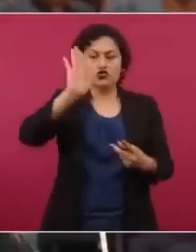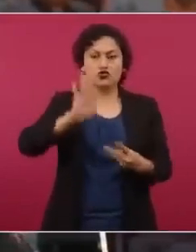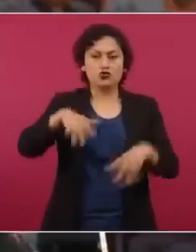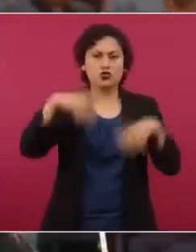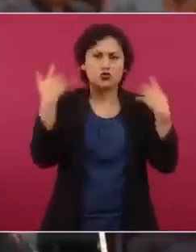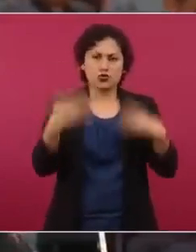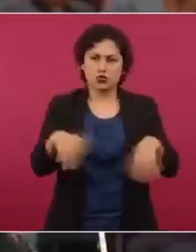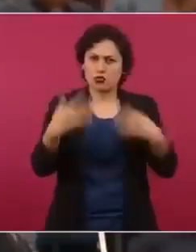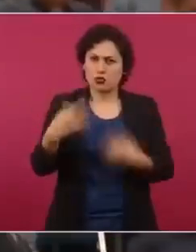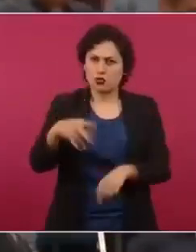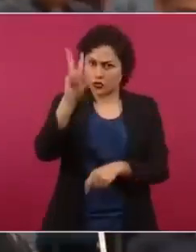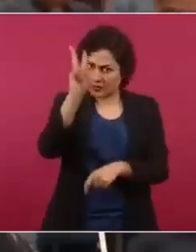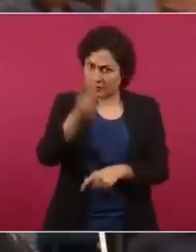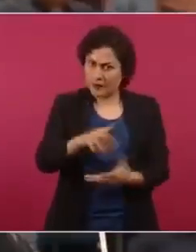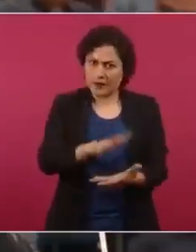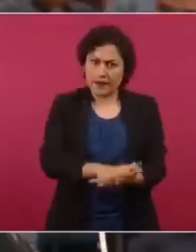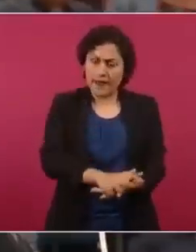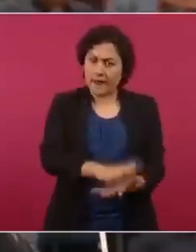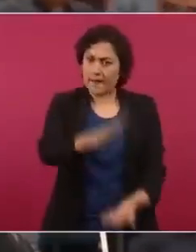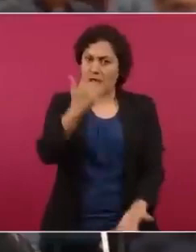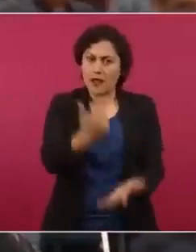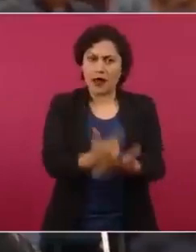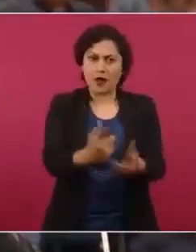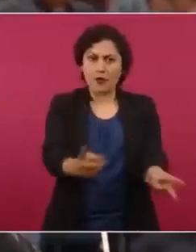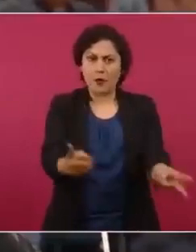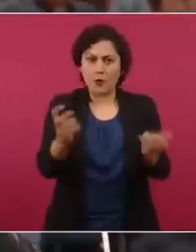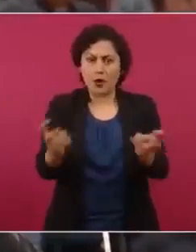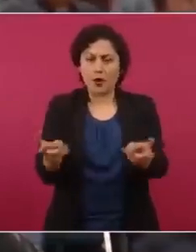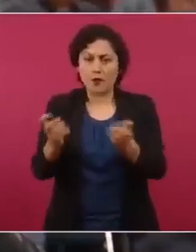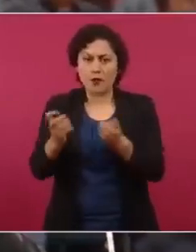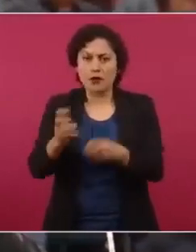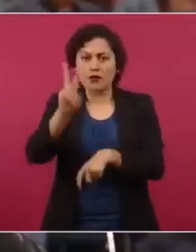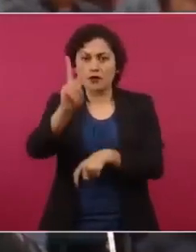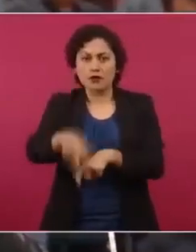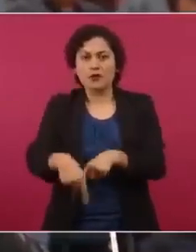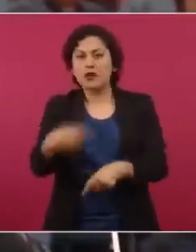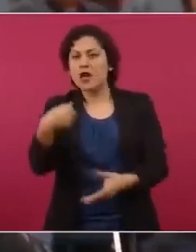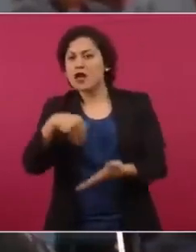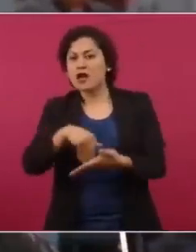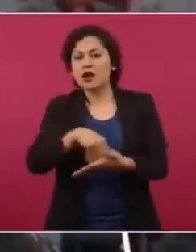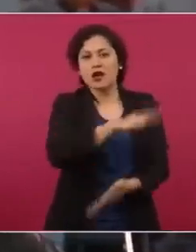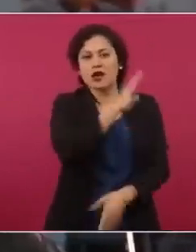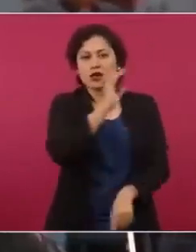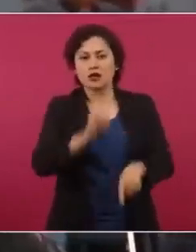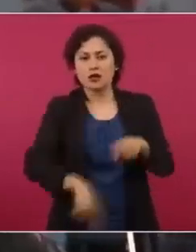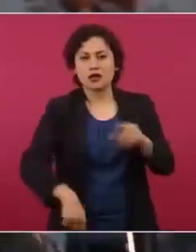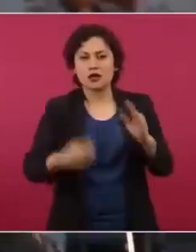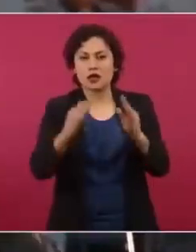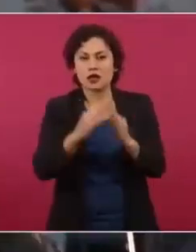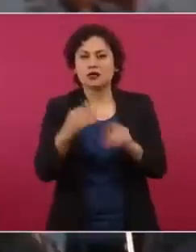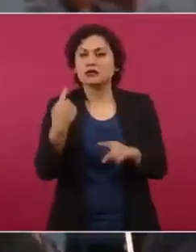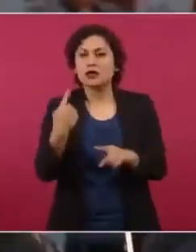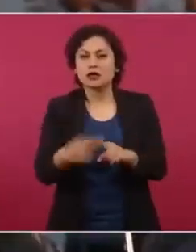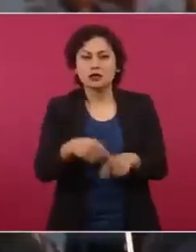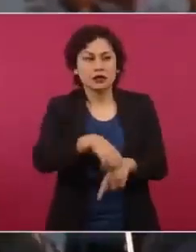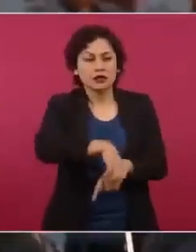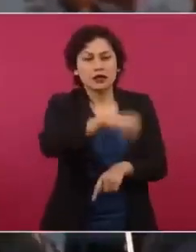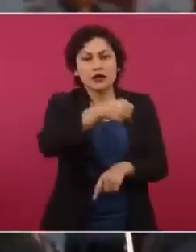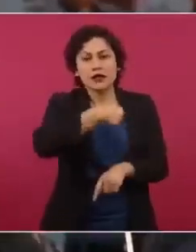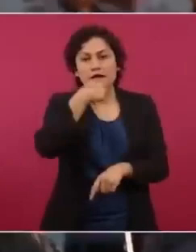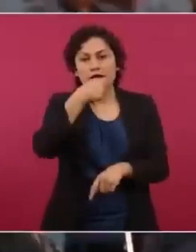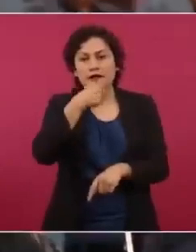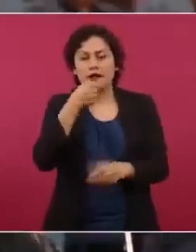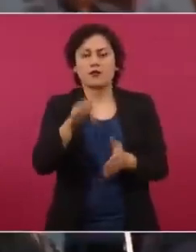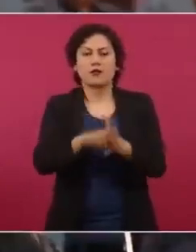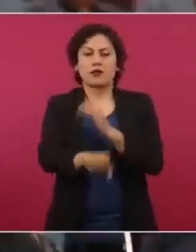despojo y ¿sabe qué es lo más lamentable? Que están despojando a personas de la tercera edad, o sea, no están despojando a personas que se saben